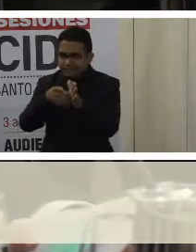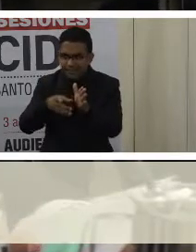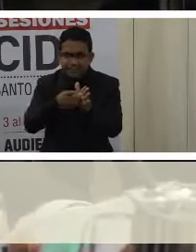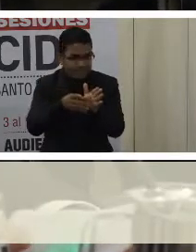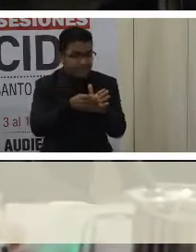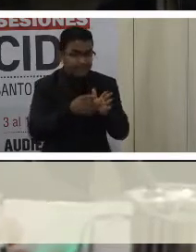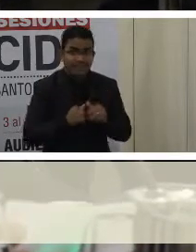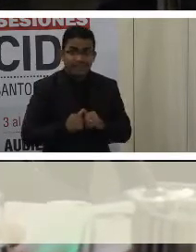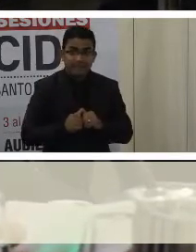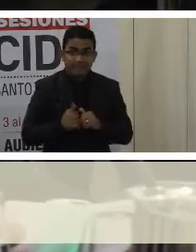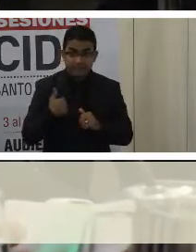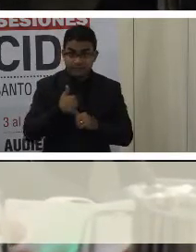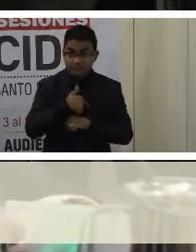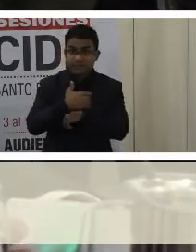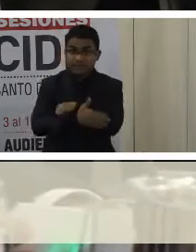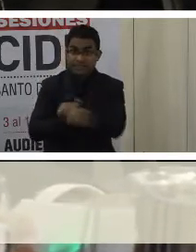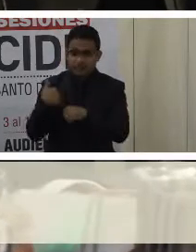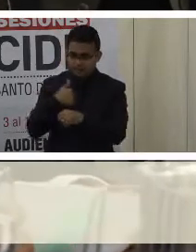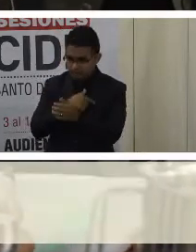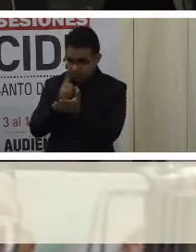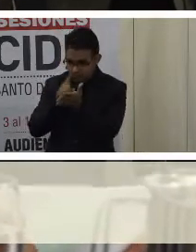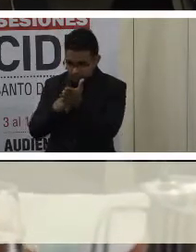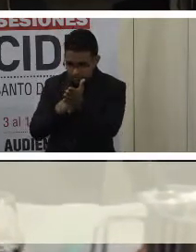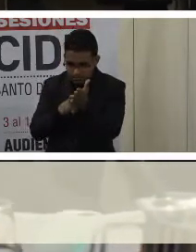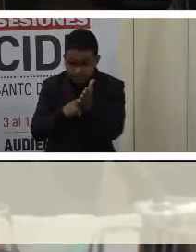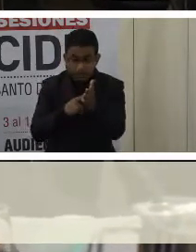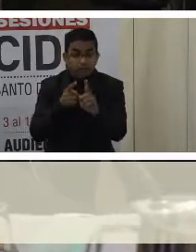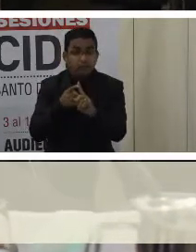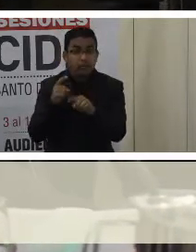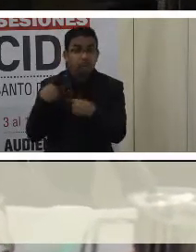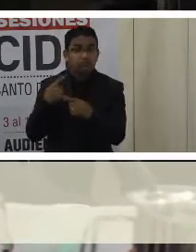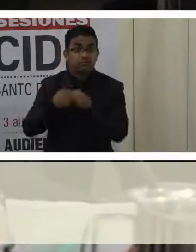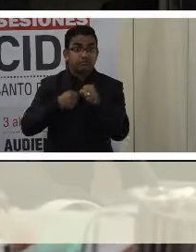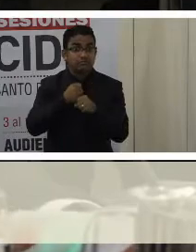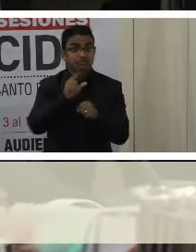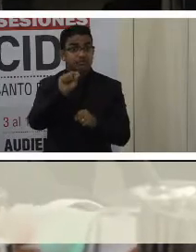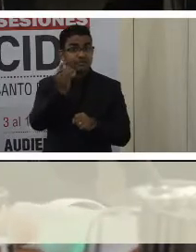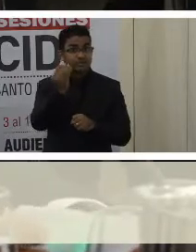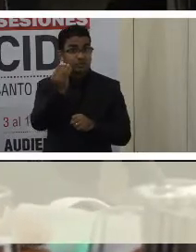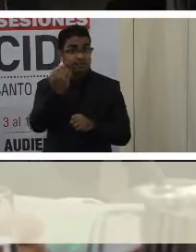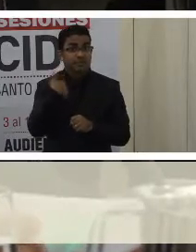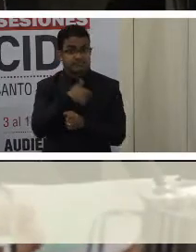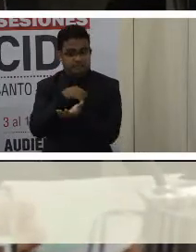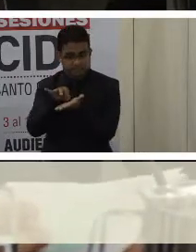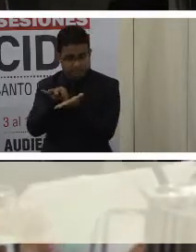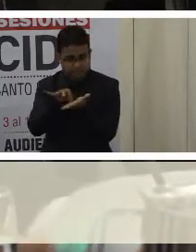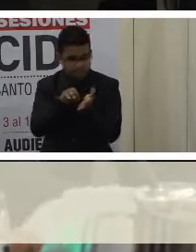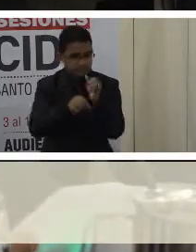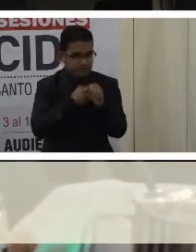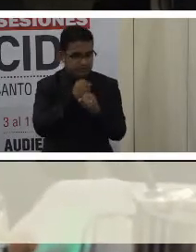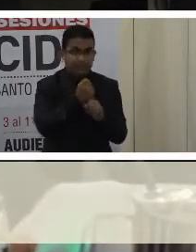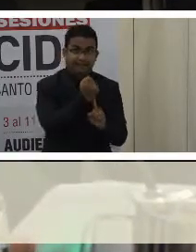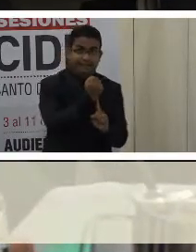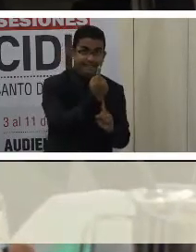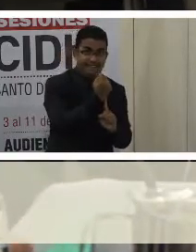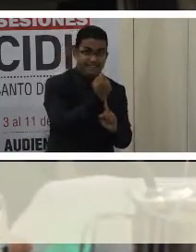La cifra de nuestro país data del año 2014, tomado en consideración el censo del año 2011.